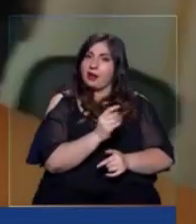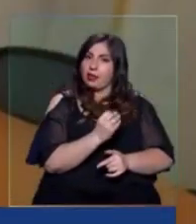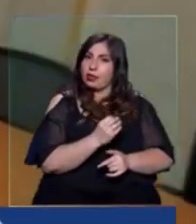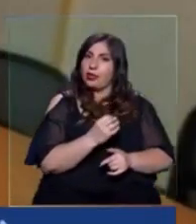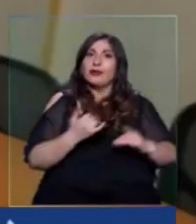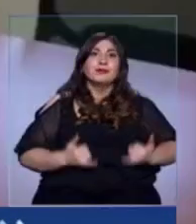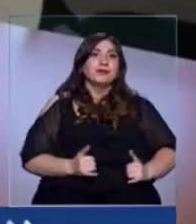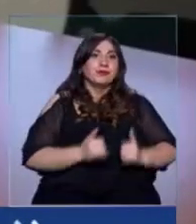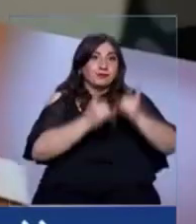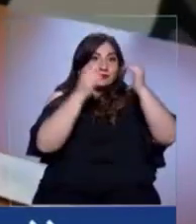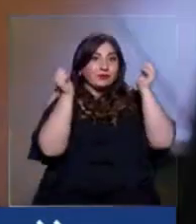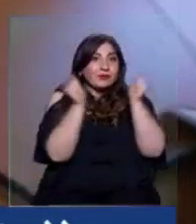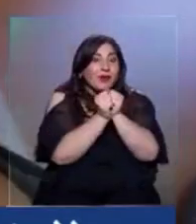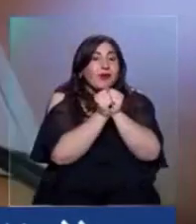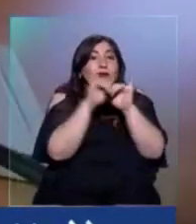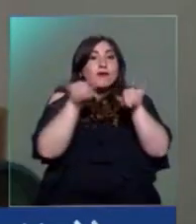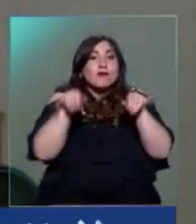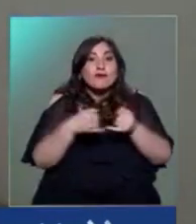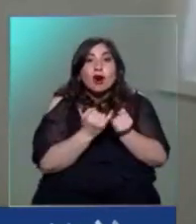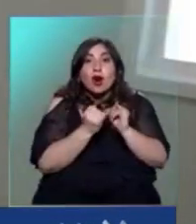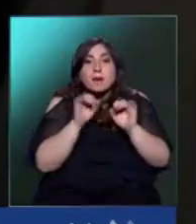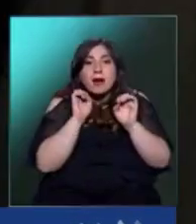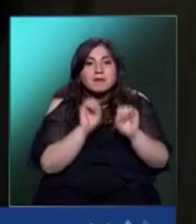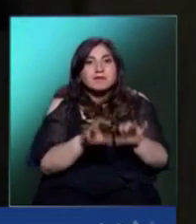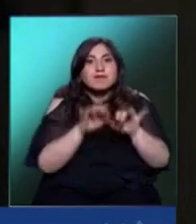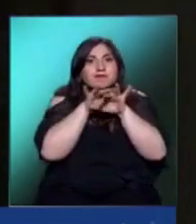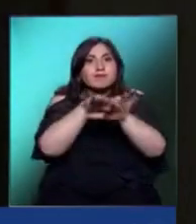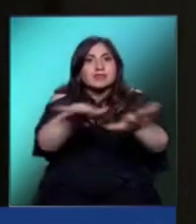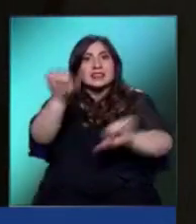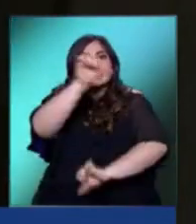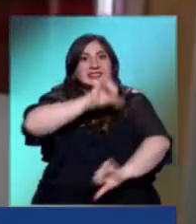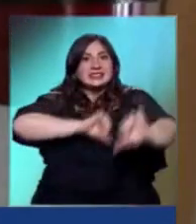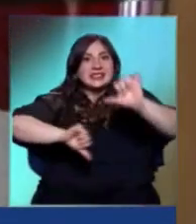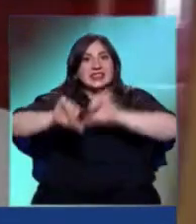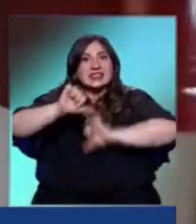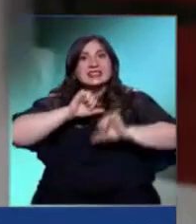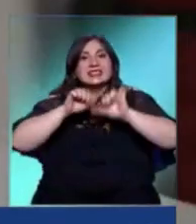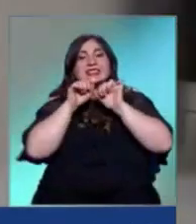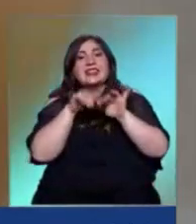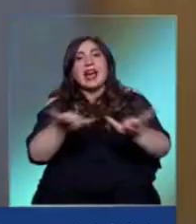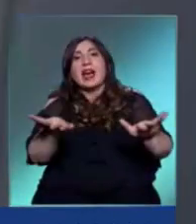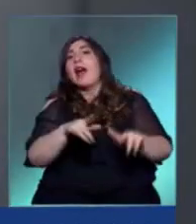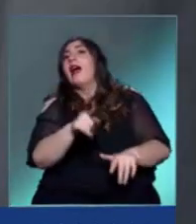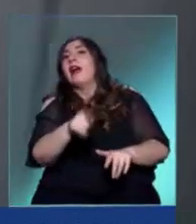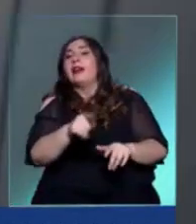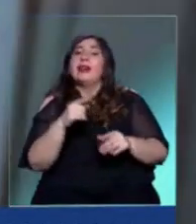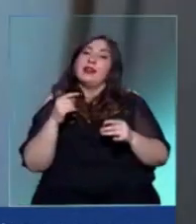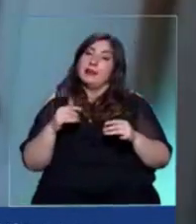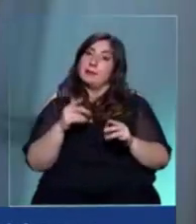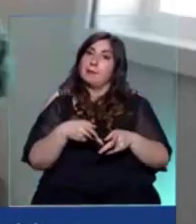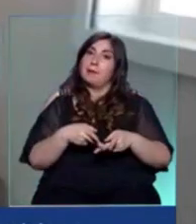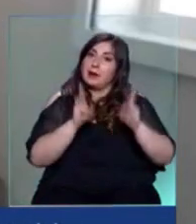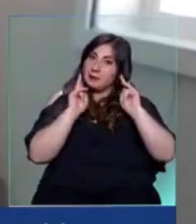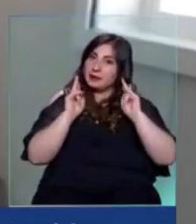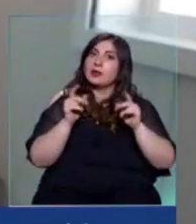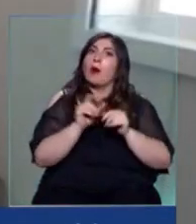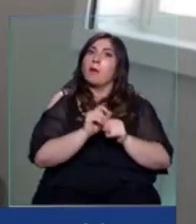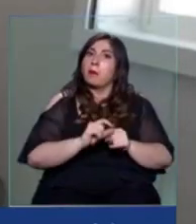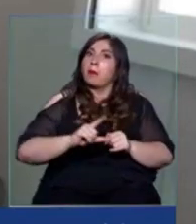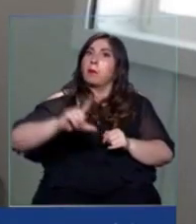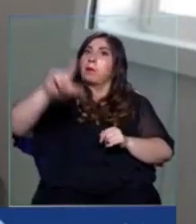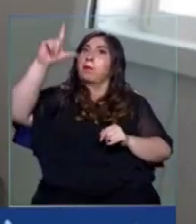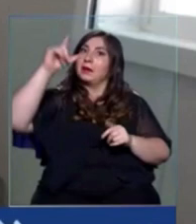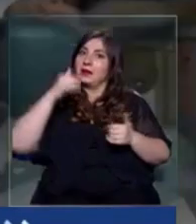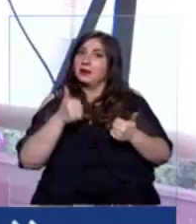al entretenimiento como una manera de difundir la ciencia a través de las redes. Técnica que le ha permitido aumentar su